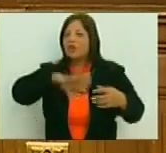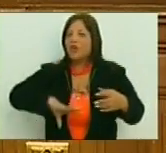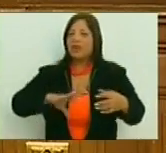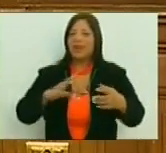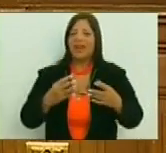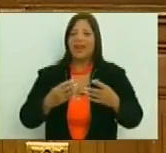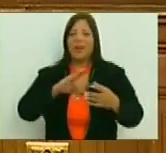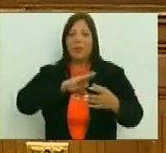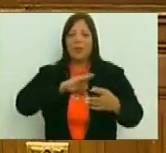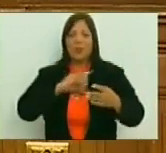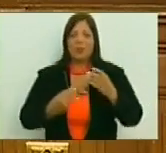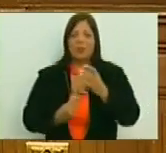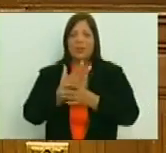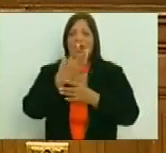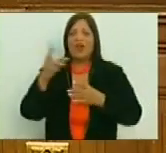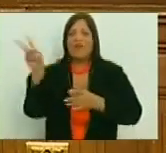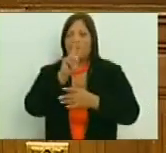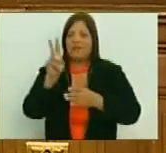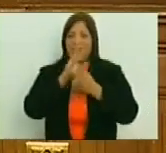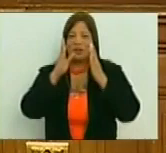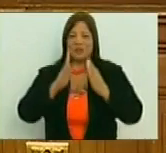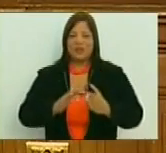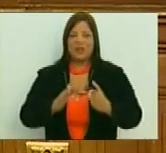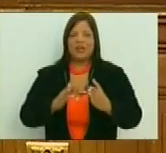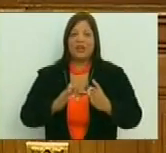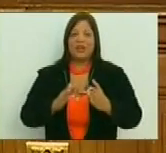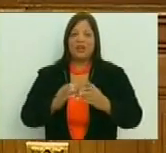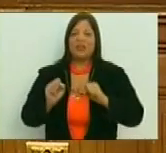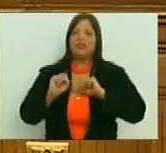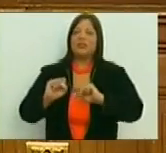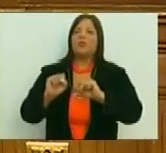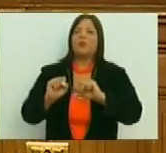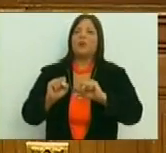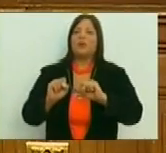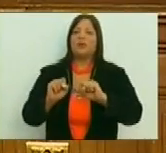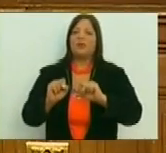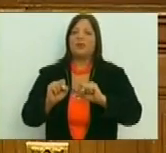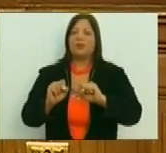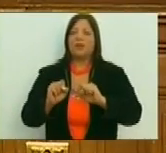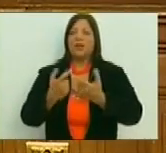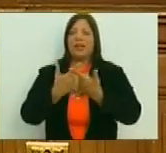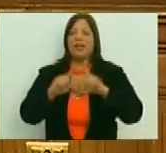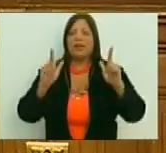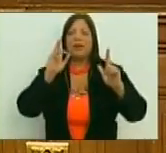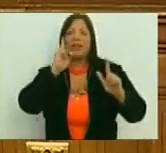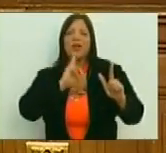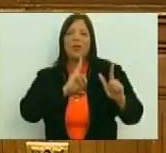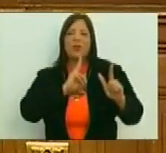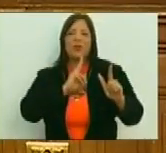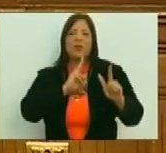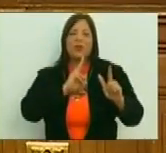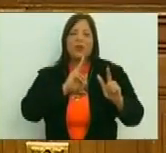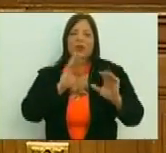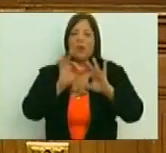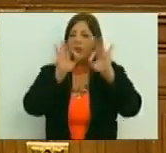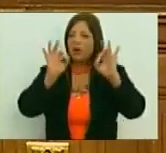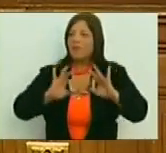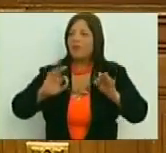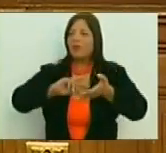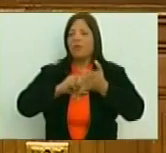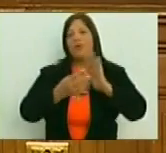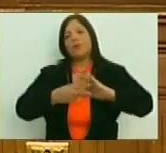y los venezolanos somos legatarios precisamente de los libertadores de unas cualidades